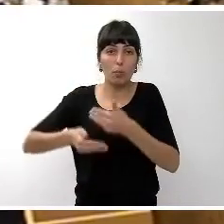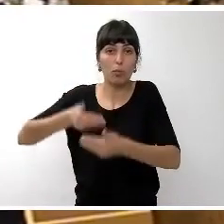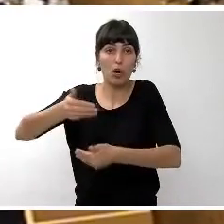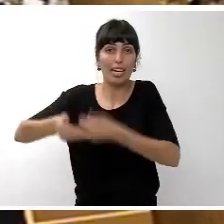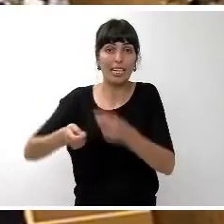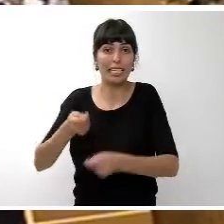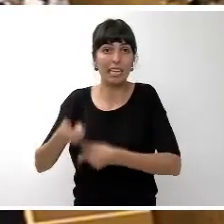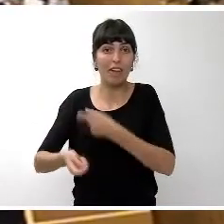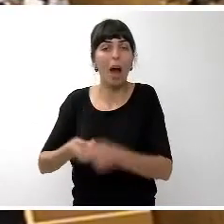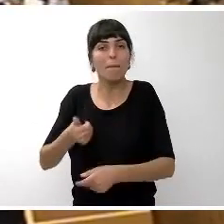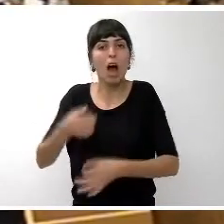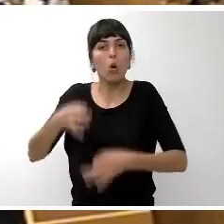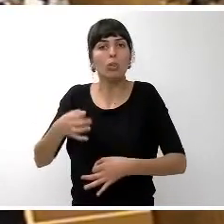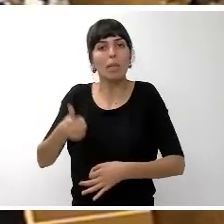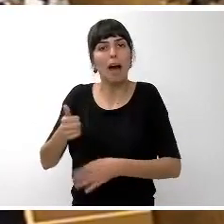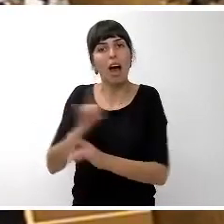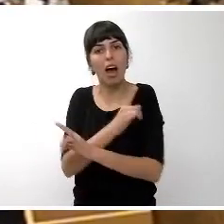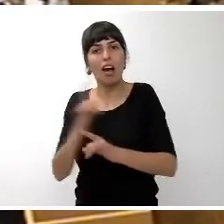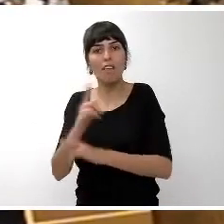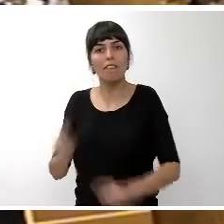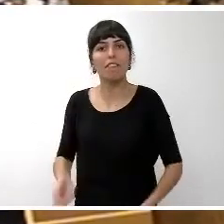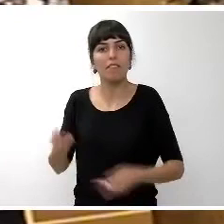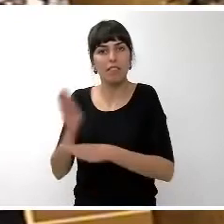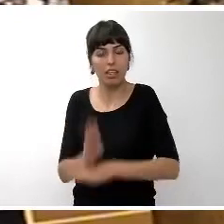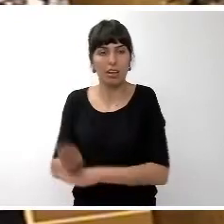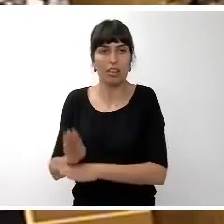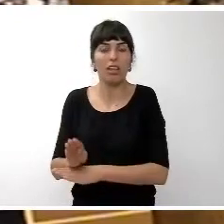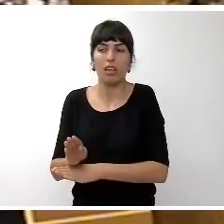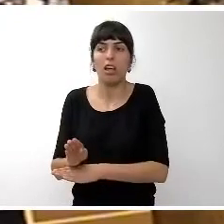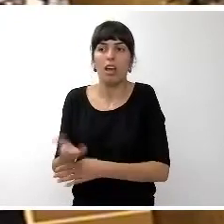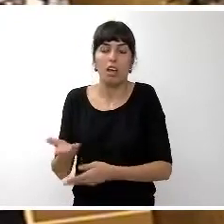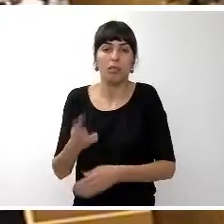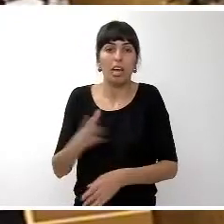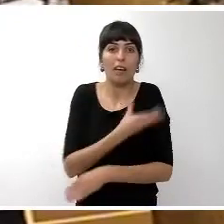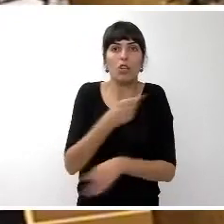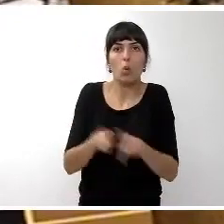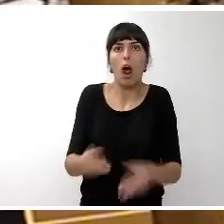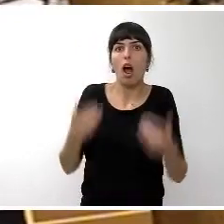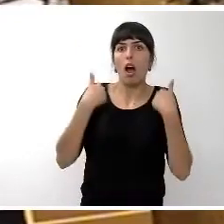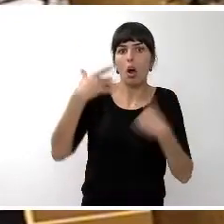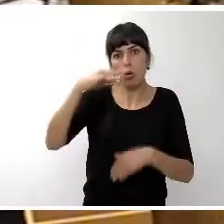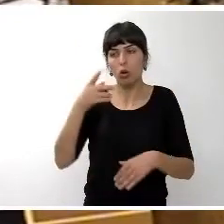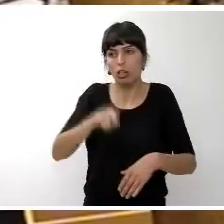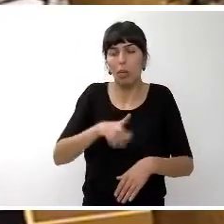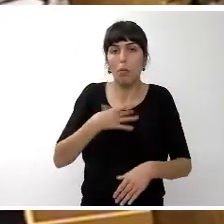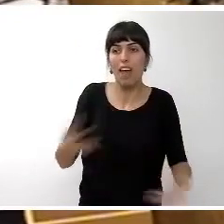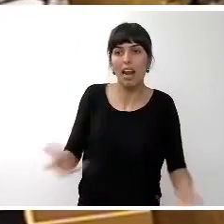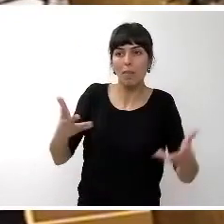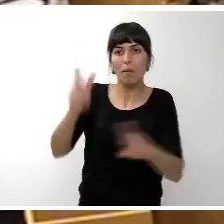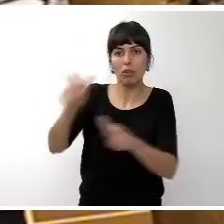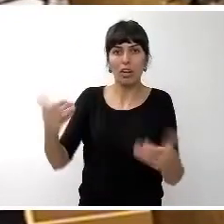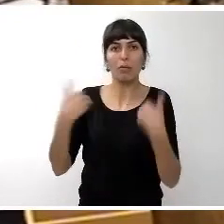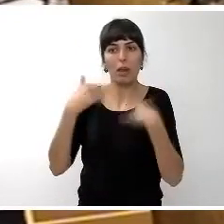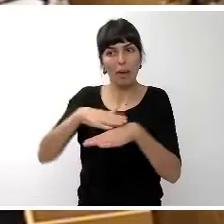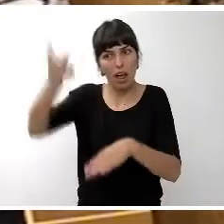más verde que no es competencia del cabildo pero que el cabildo puede y tiene mucho que hacer en instar a los responsables a activarlo porque no